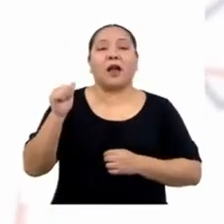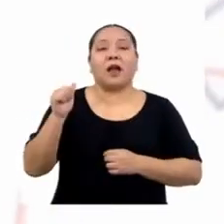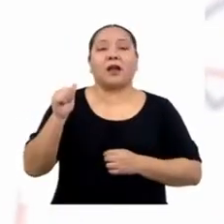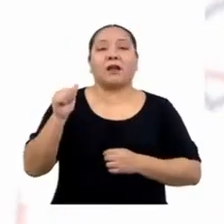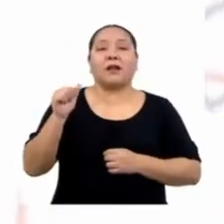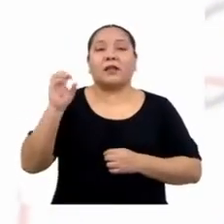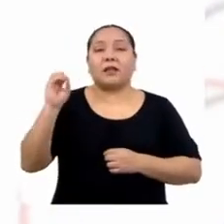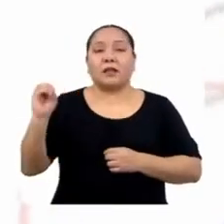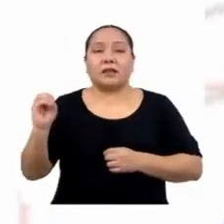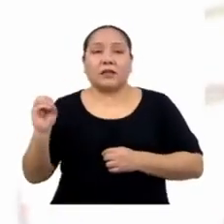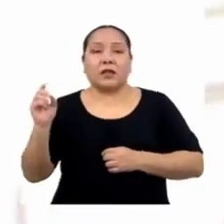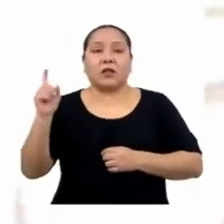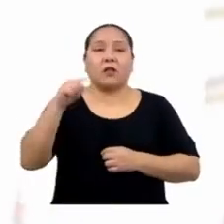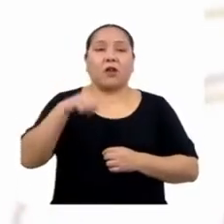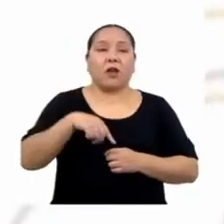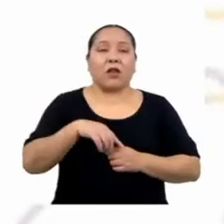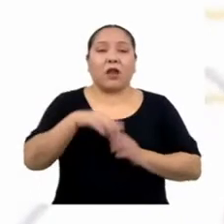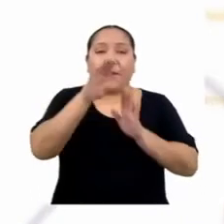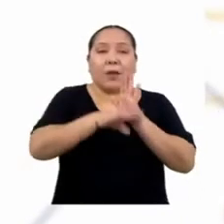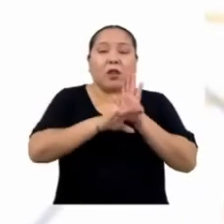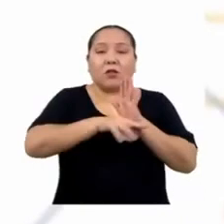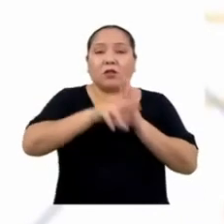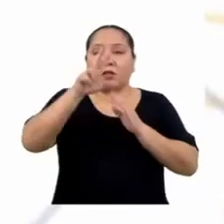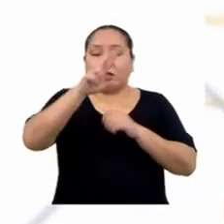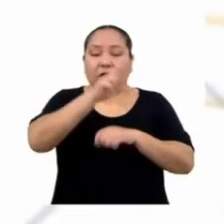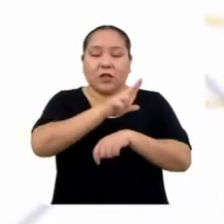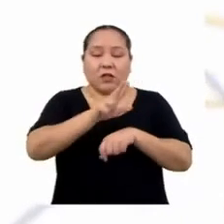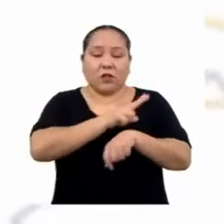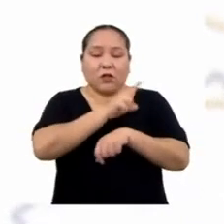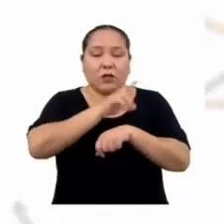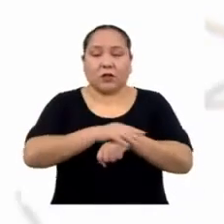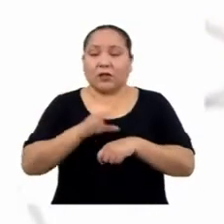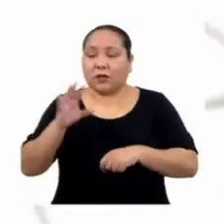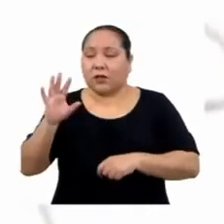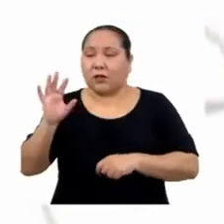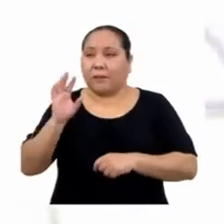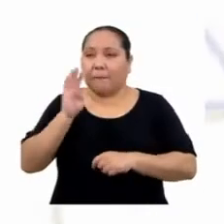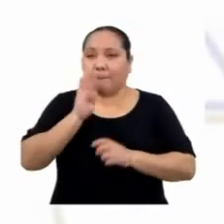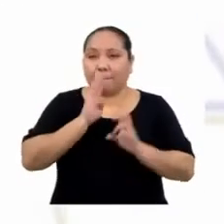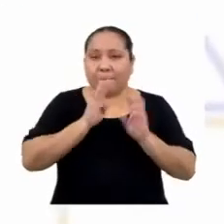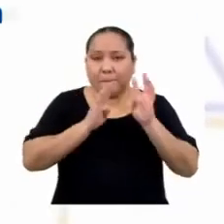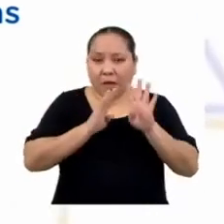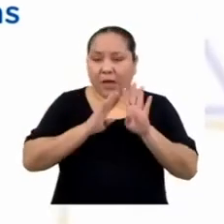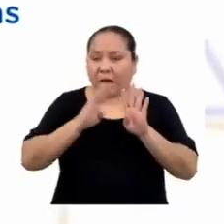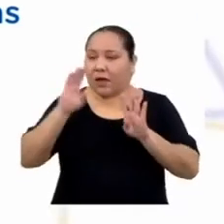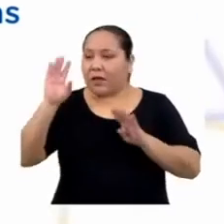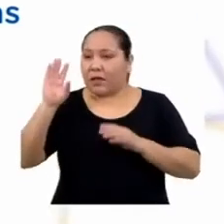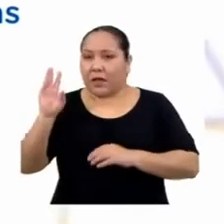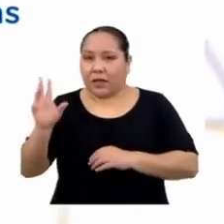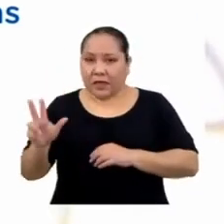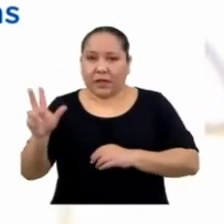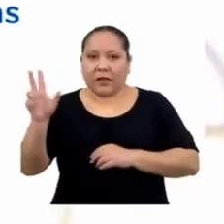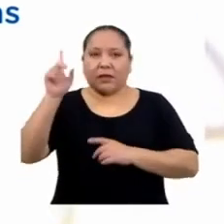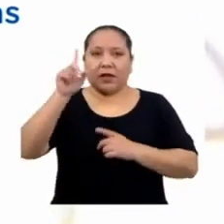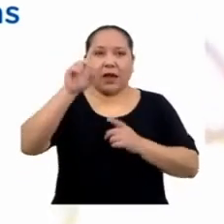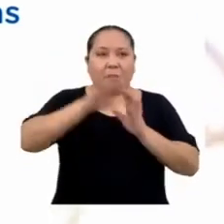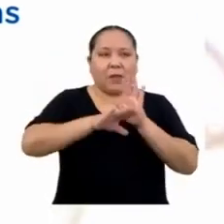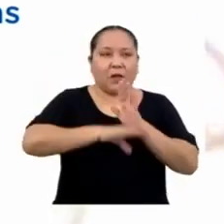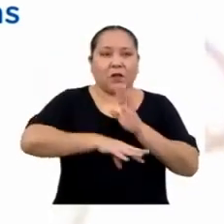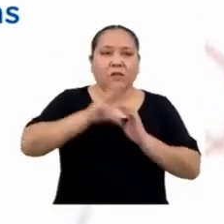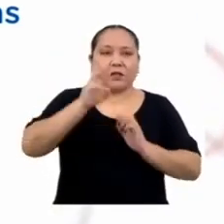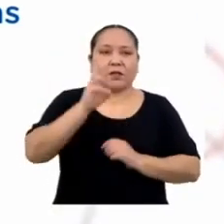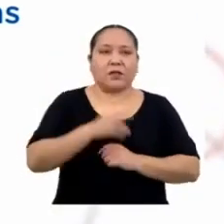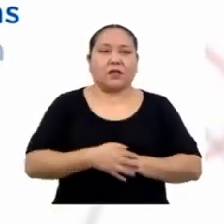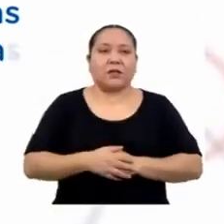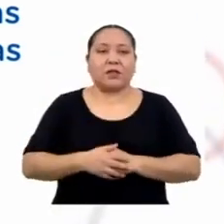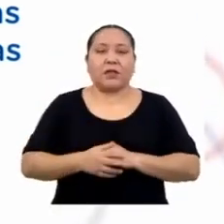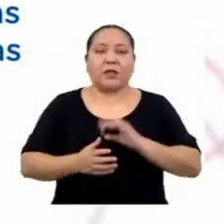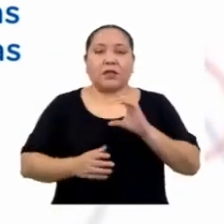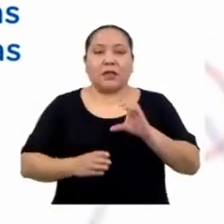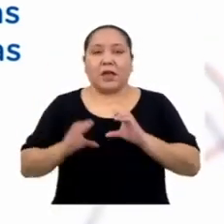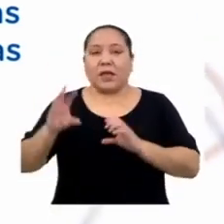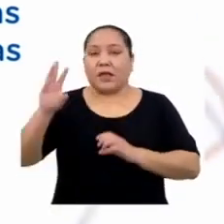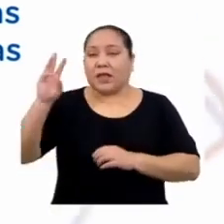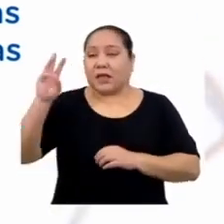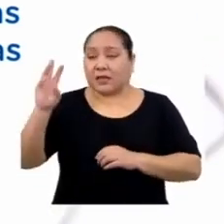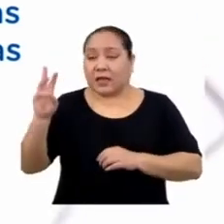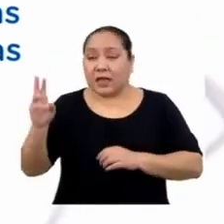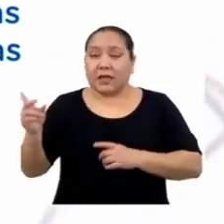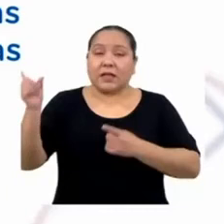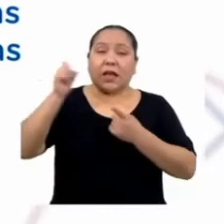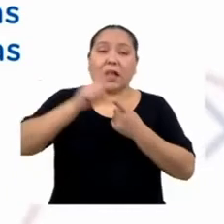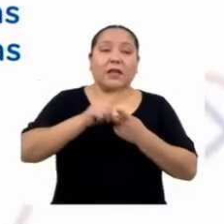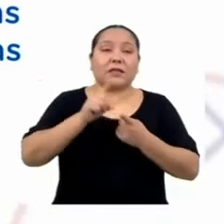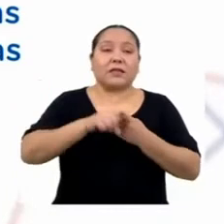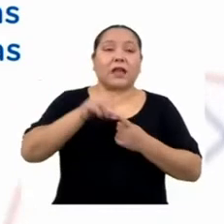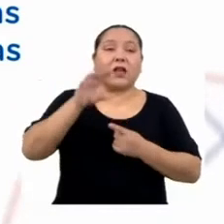De 0 a menos de 3 horas. B. De 3 a menos de 6 horas. C. De 6 a menos de 9 horas. D.